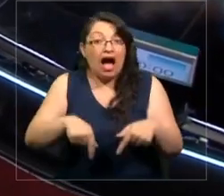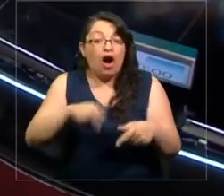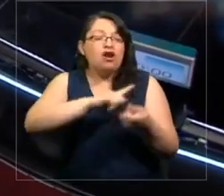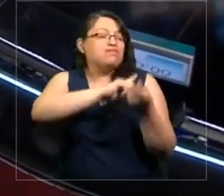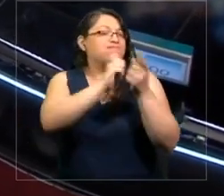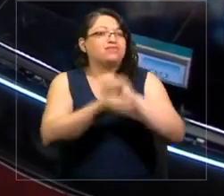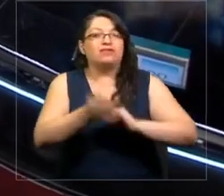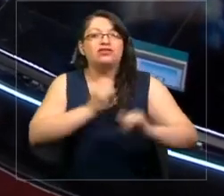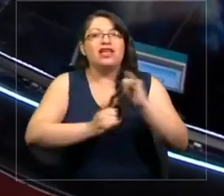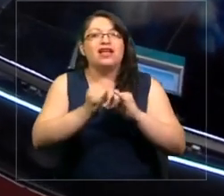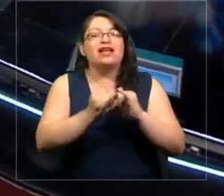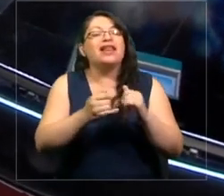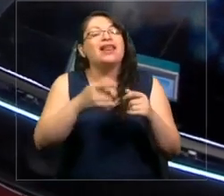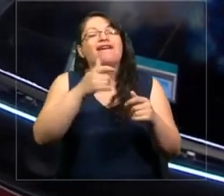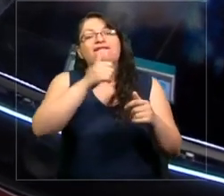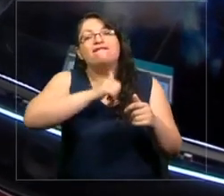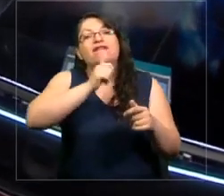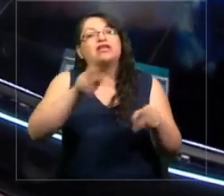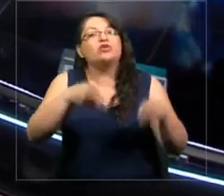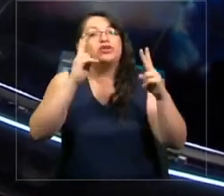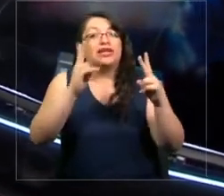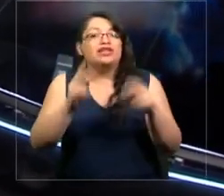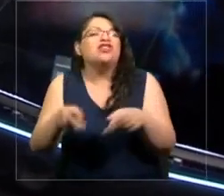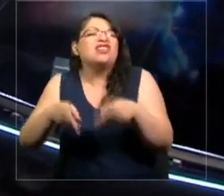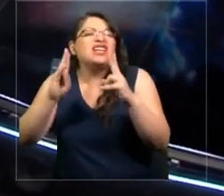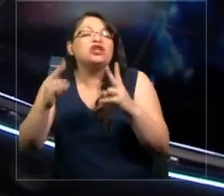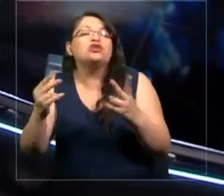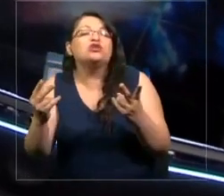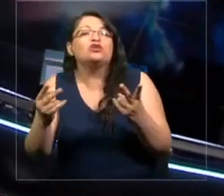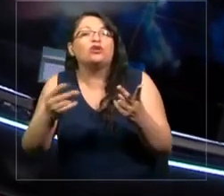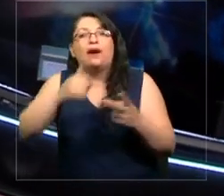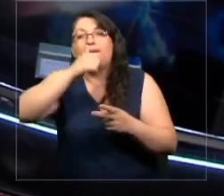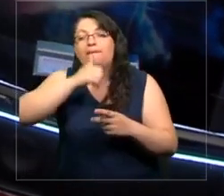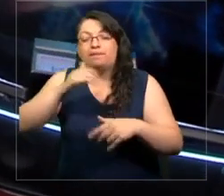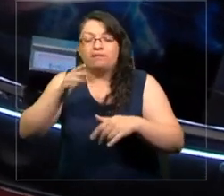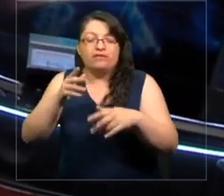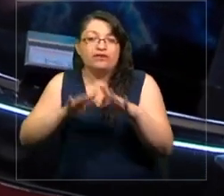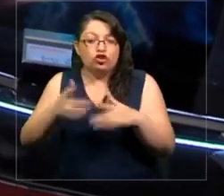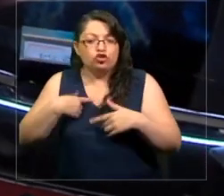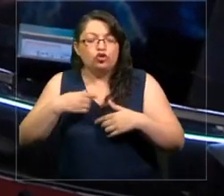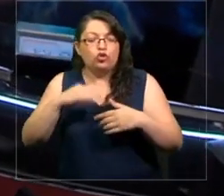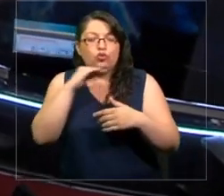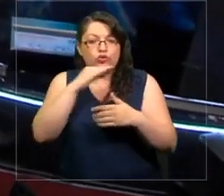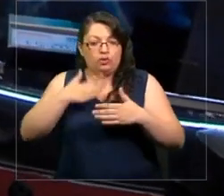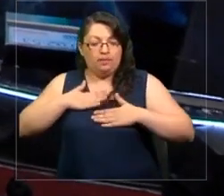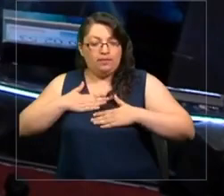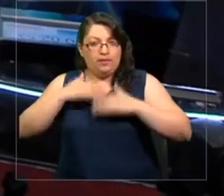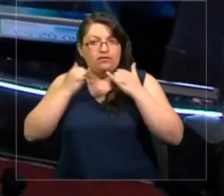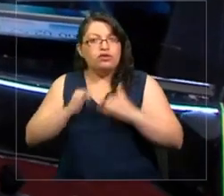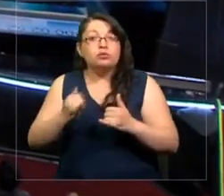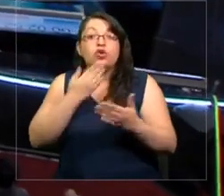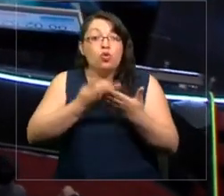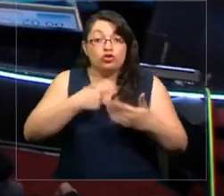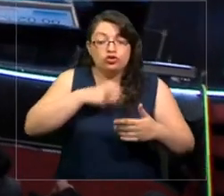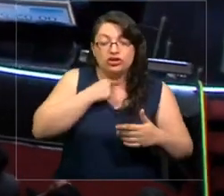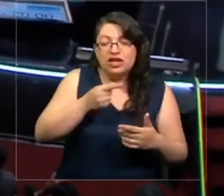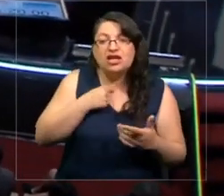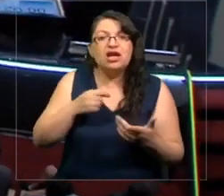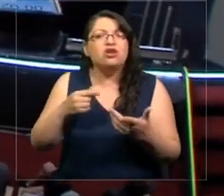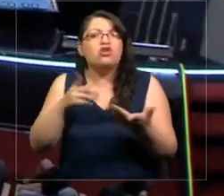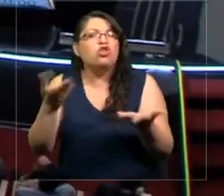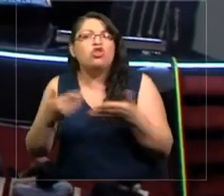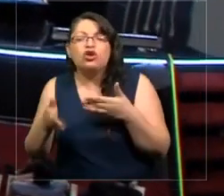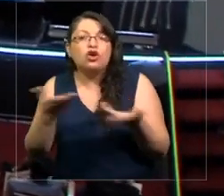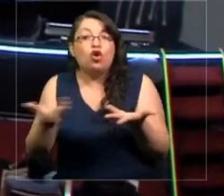El derecho a la propiedad de datos, donde tengamos el usus, yo uso los datos para lo que quiero, cuando quiero y como quiero. El abusus, yo